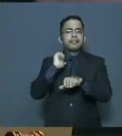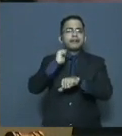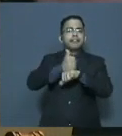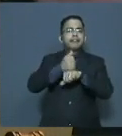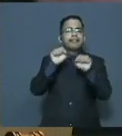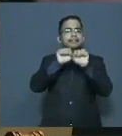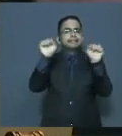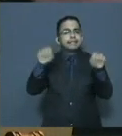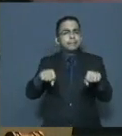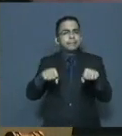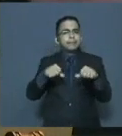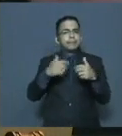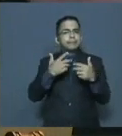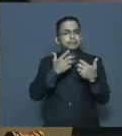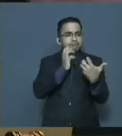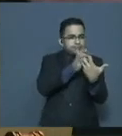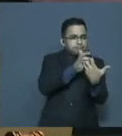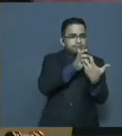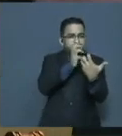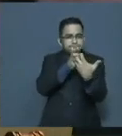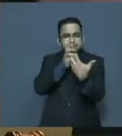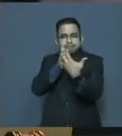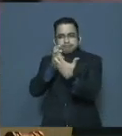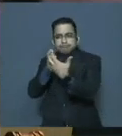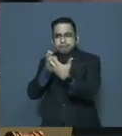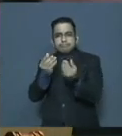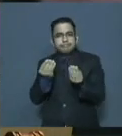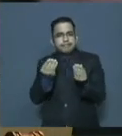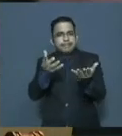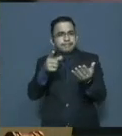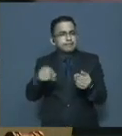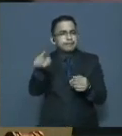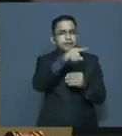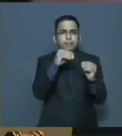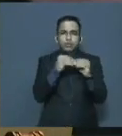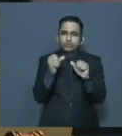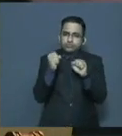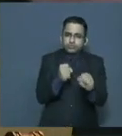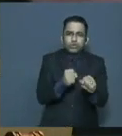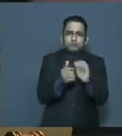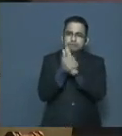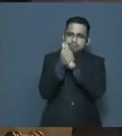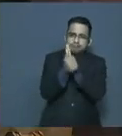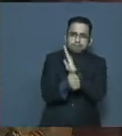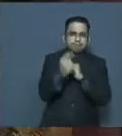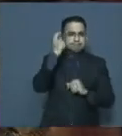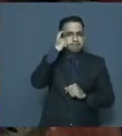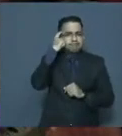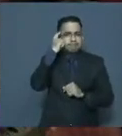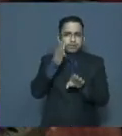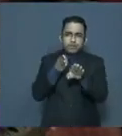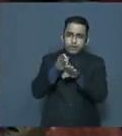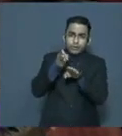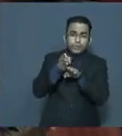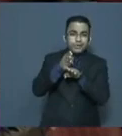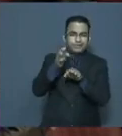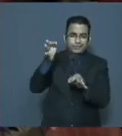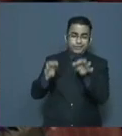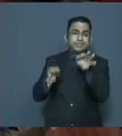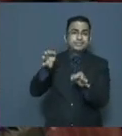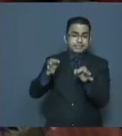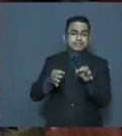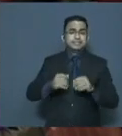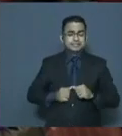racionalizado que aborde y fortalezca las muchas veces relegadas temáticas de la carrera y el escalafón